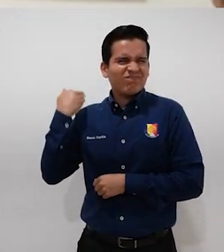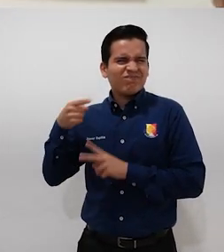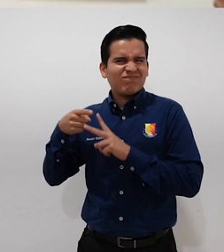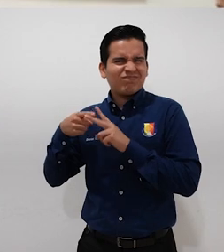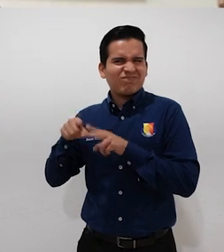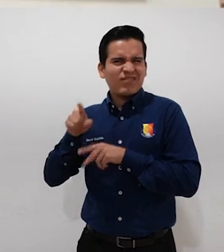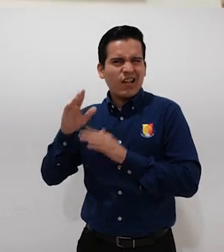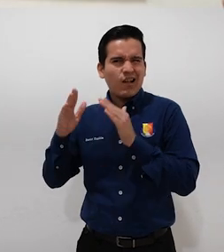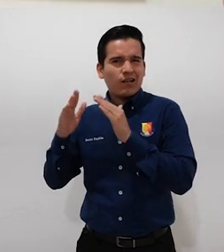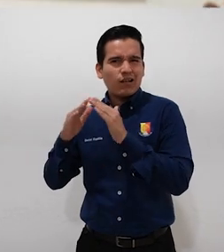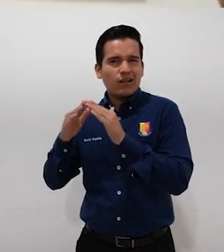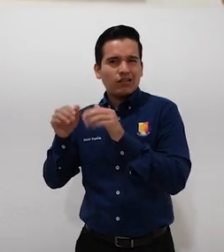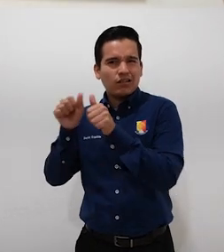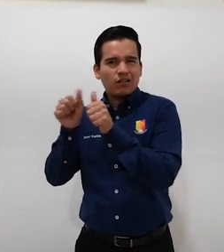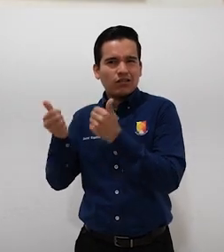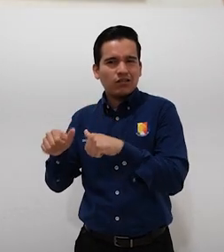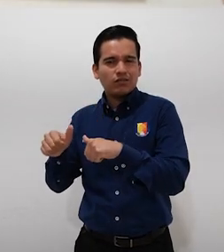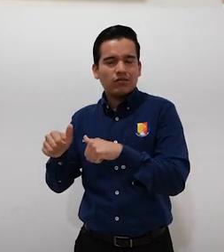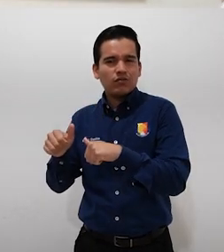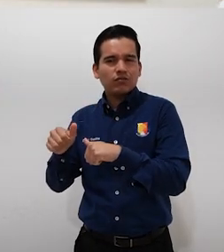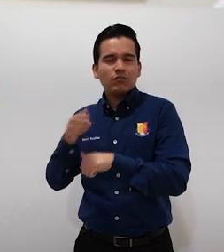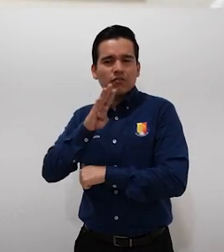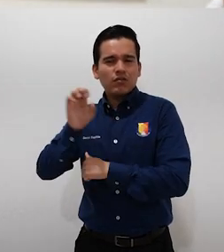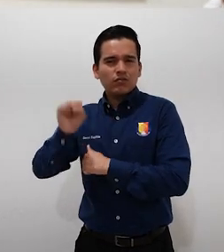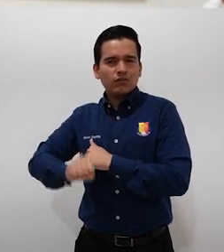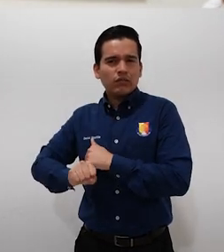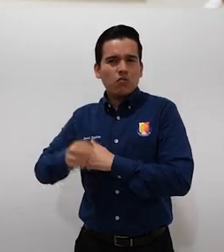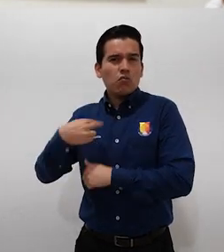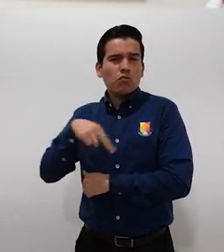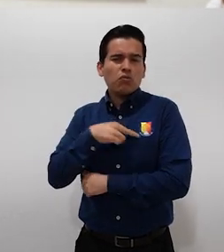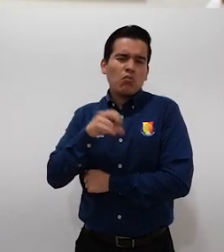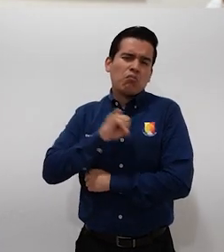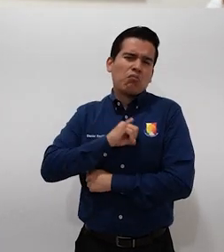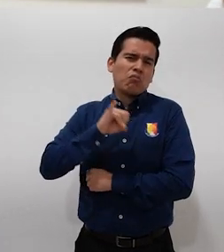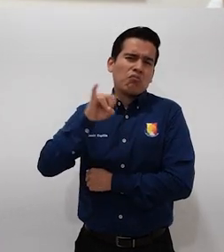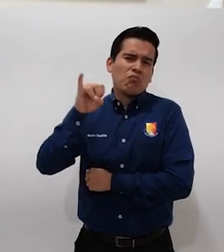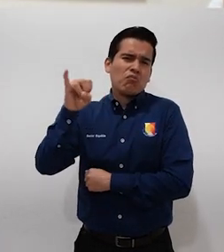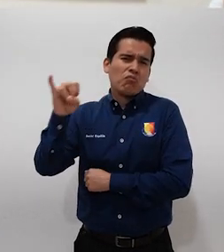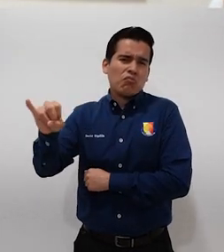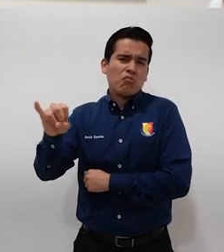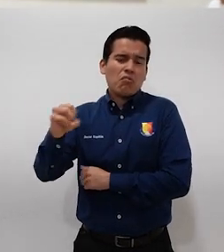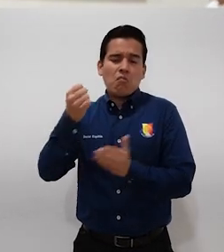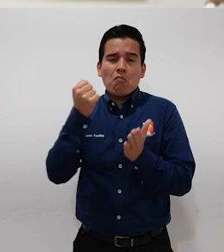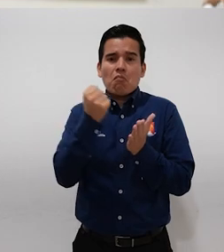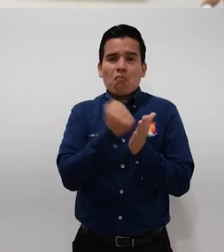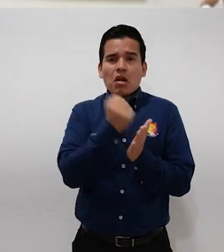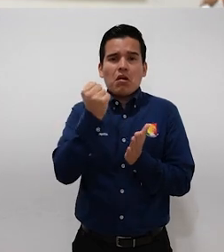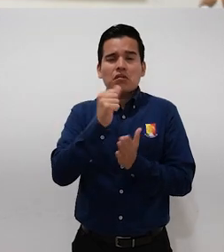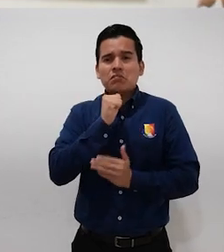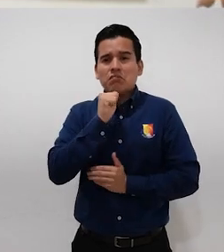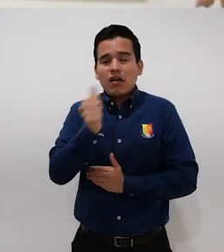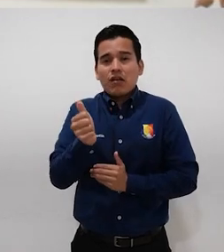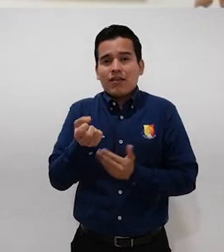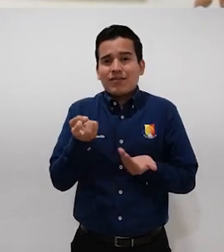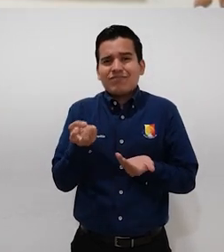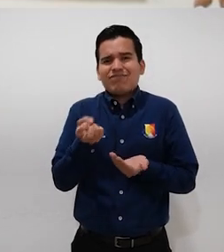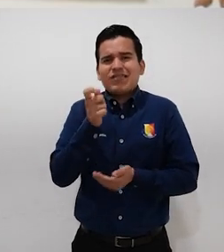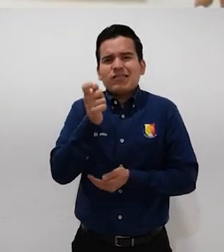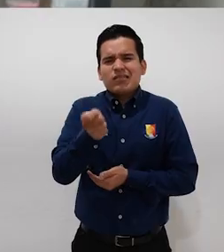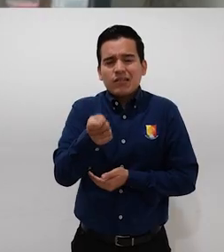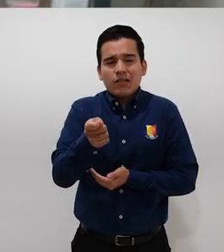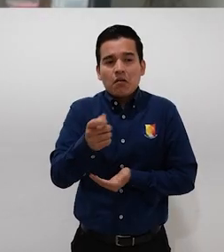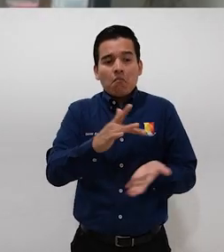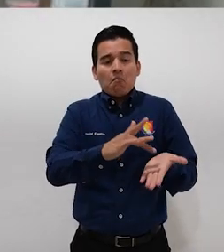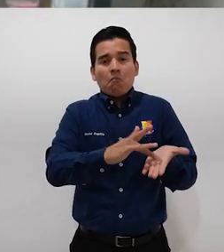la casa de artesanos y artesanos subcalifornianos éramos orejanos y ser orejanos pues en realidad no tenemos